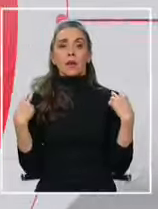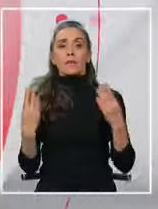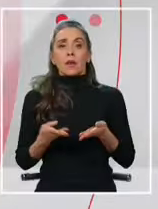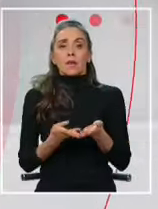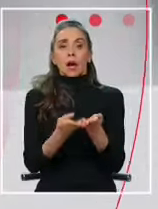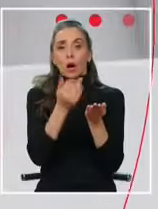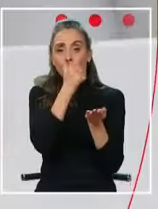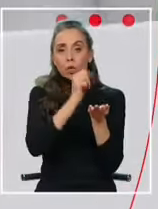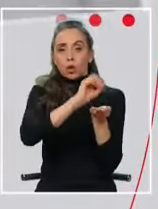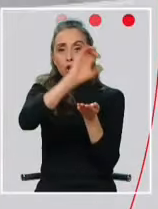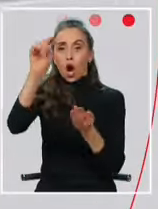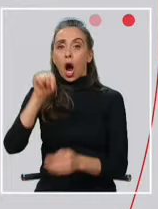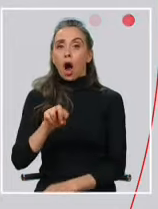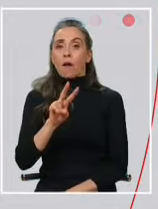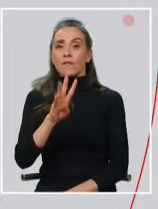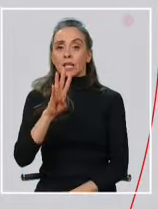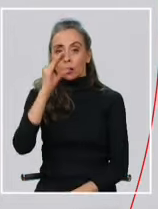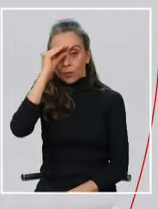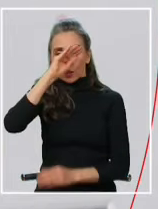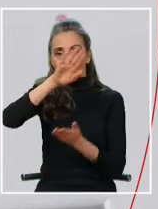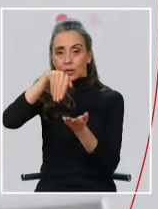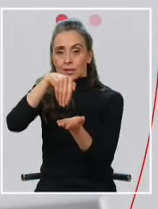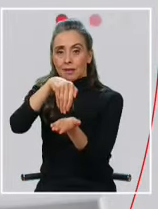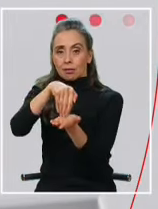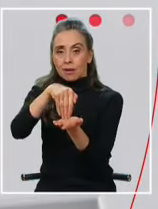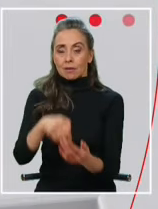Hoy en 24 Central